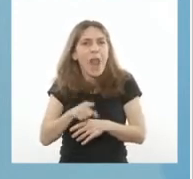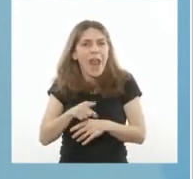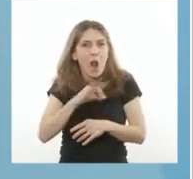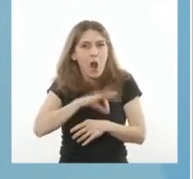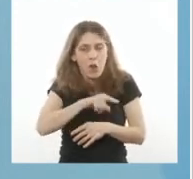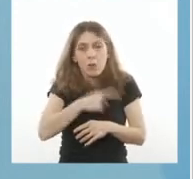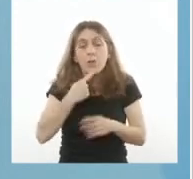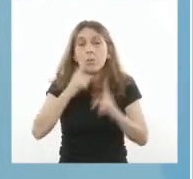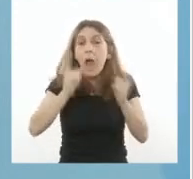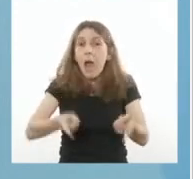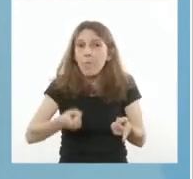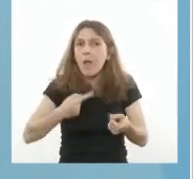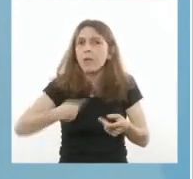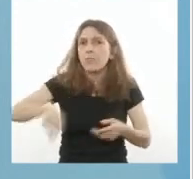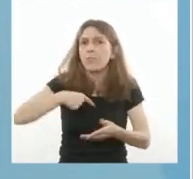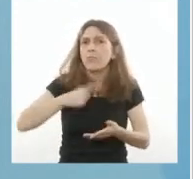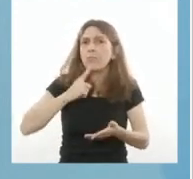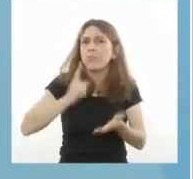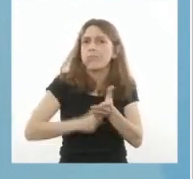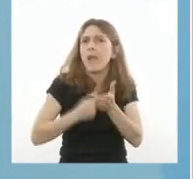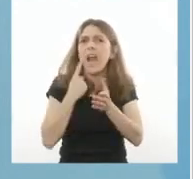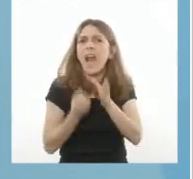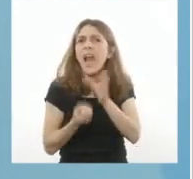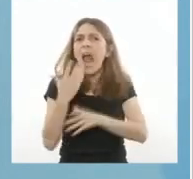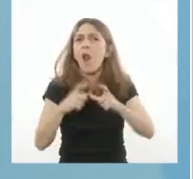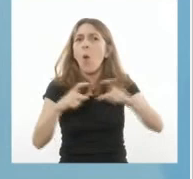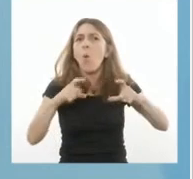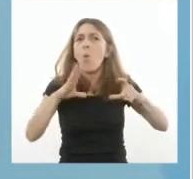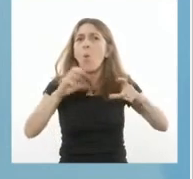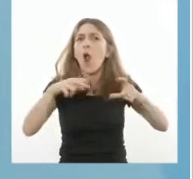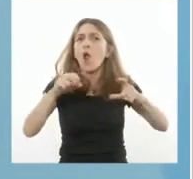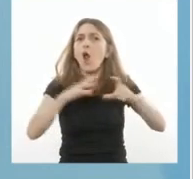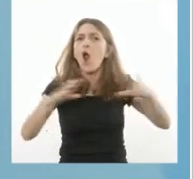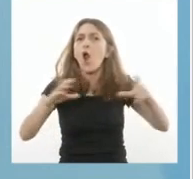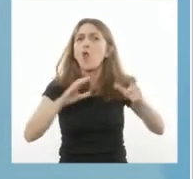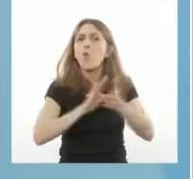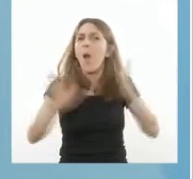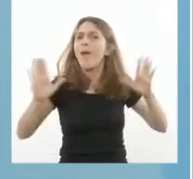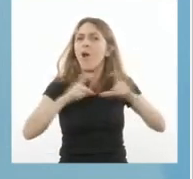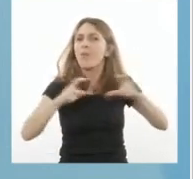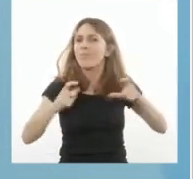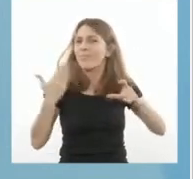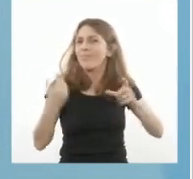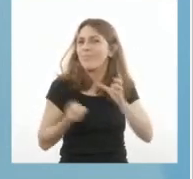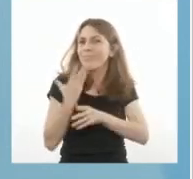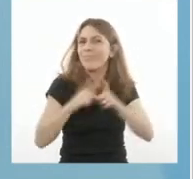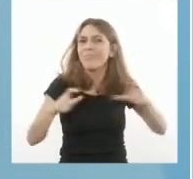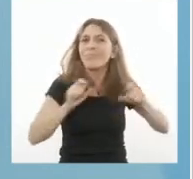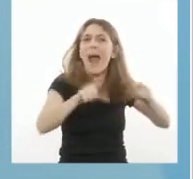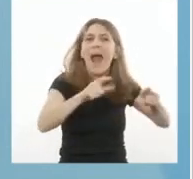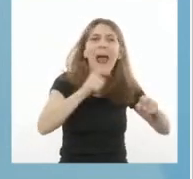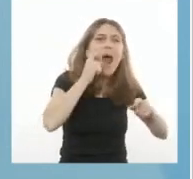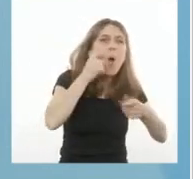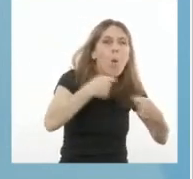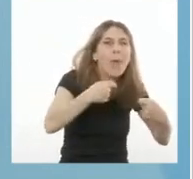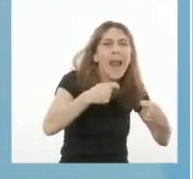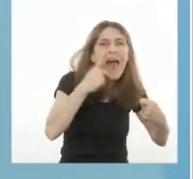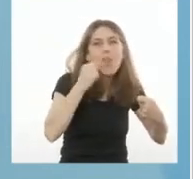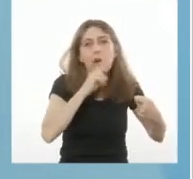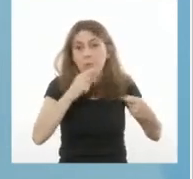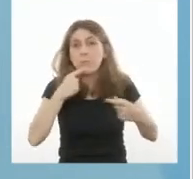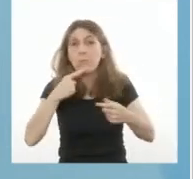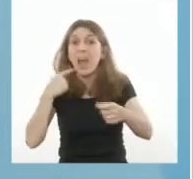un nuevo bono para jubilados y jubiladas. Extendimos hasta el 30 de junio